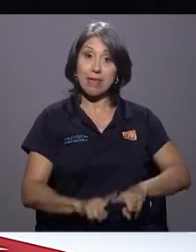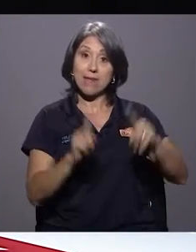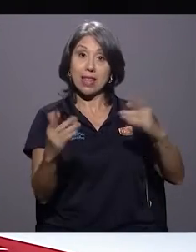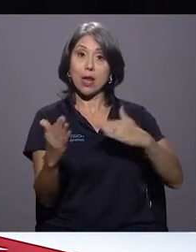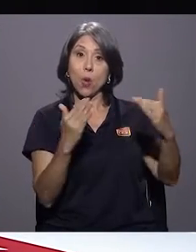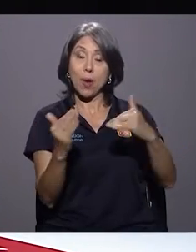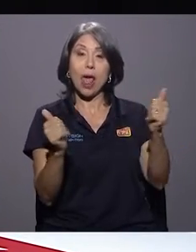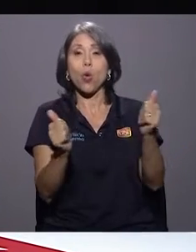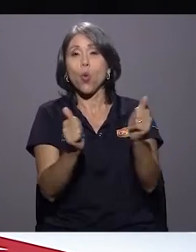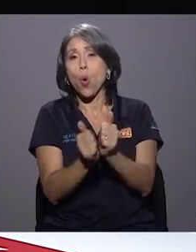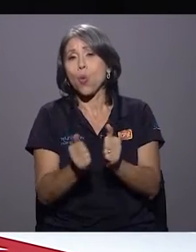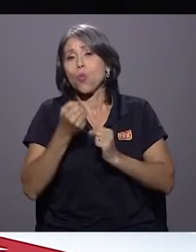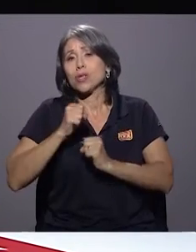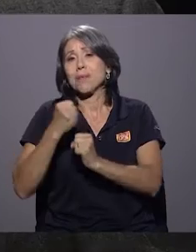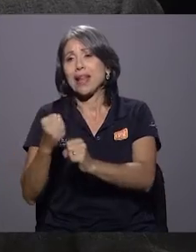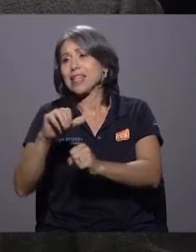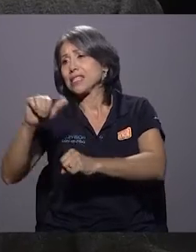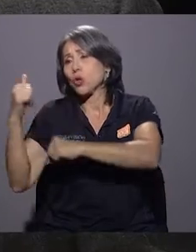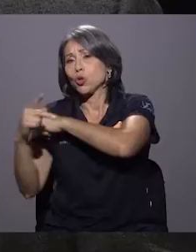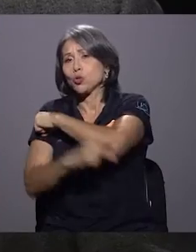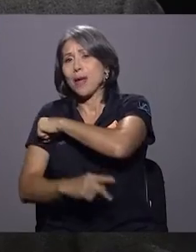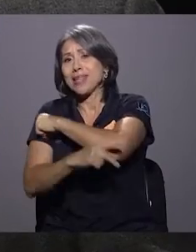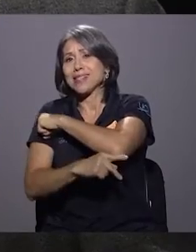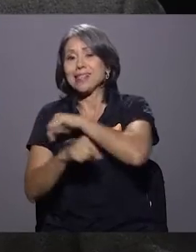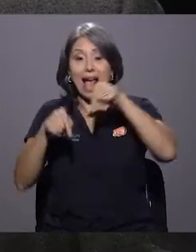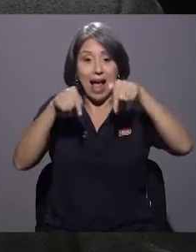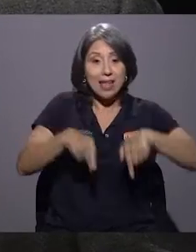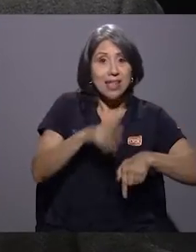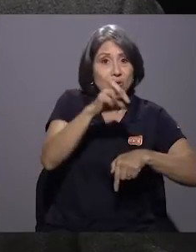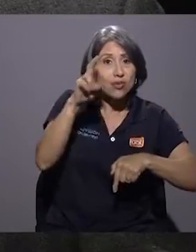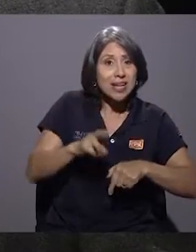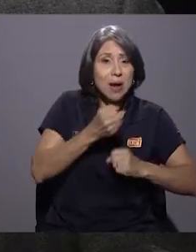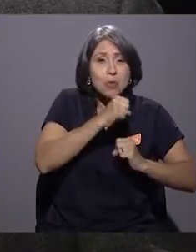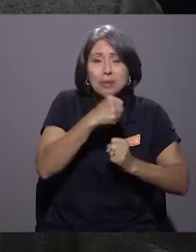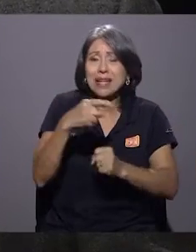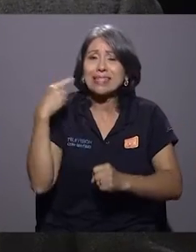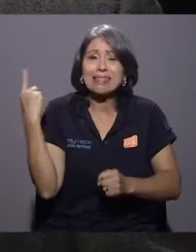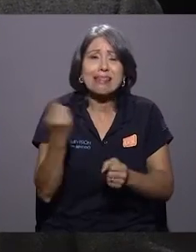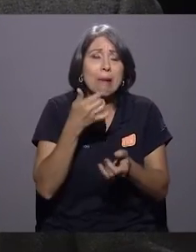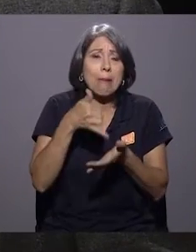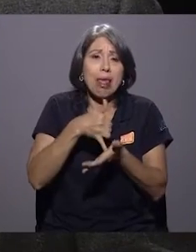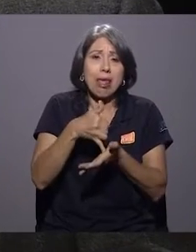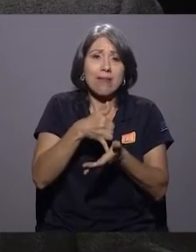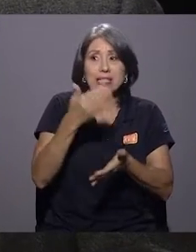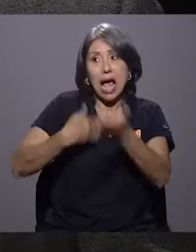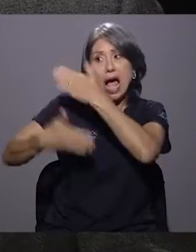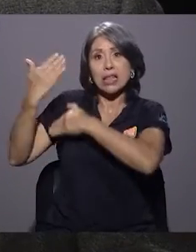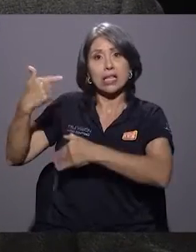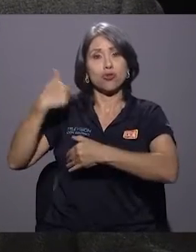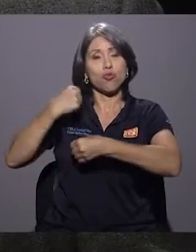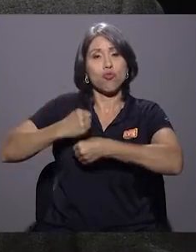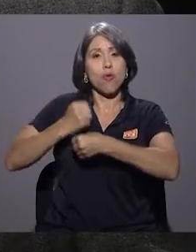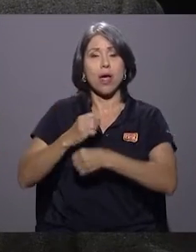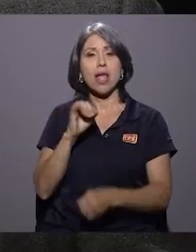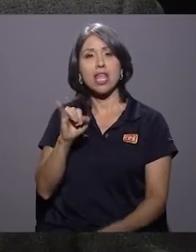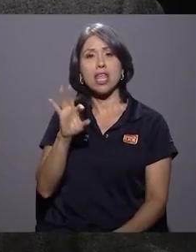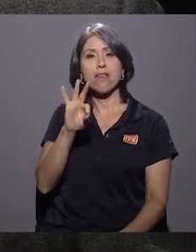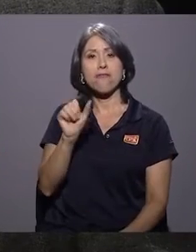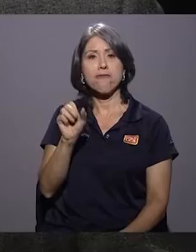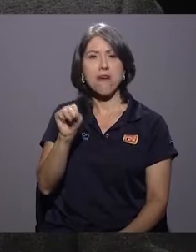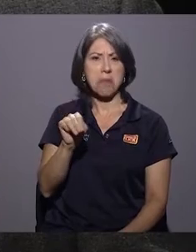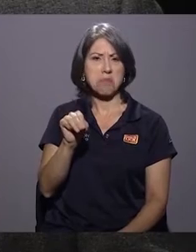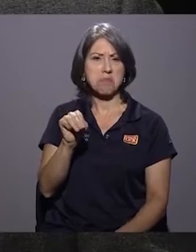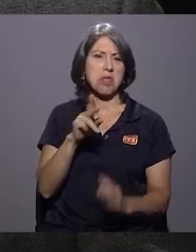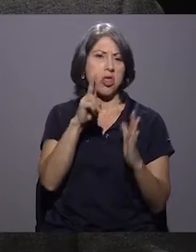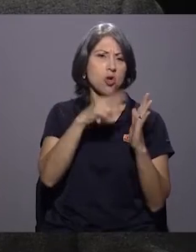municipalidades de muchos países del mundo, siempre han sido municipalidades muy débiles. Cuando yo estaba en el IFAN allá por el año 2002,